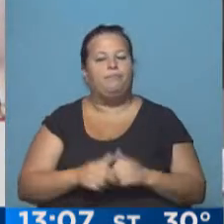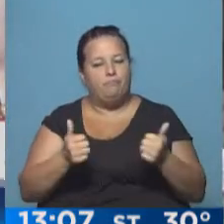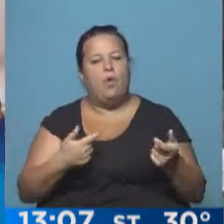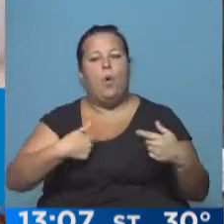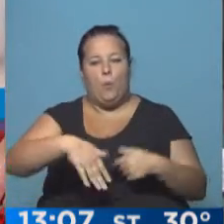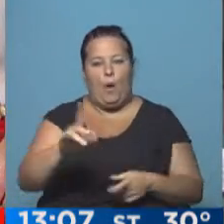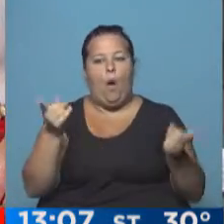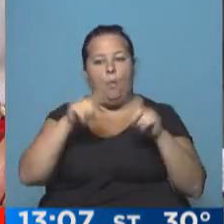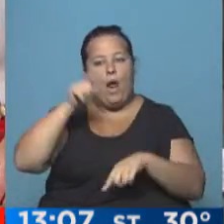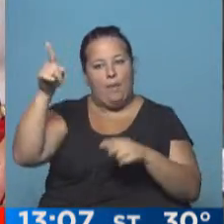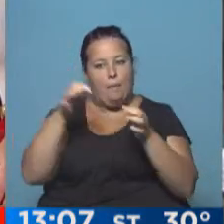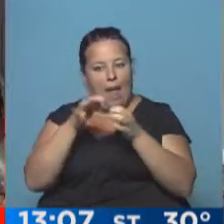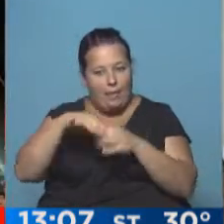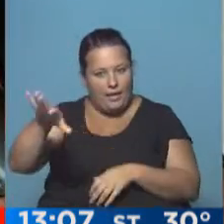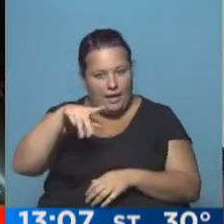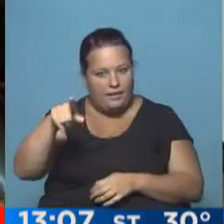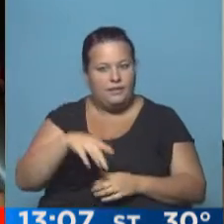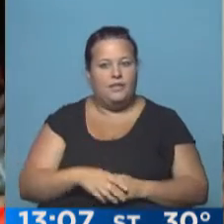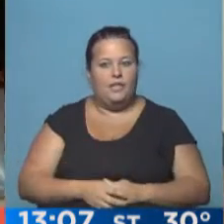Volvemos en vivo a Malvinas Argentinas. Laura.